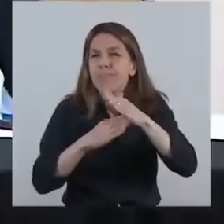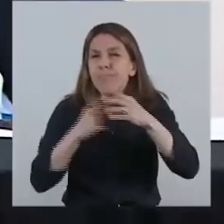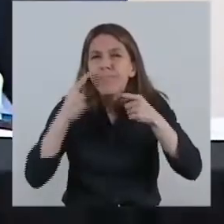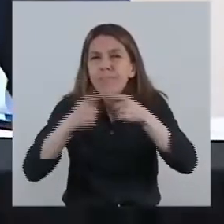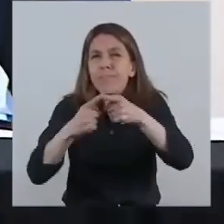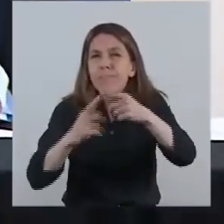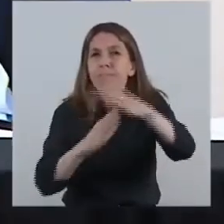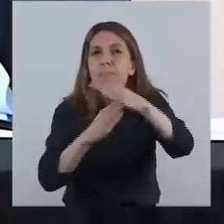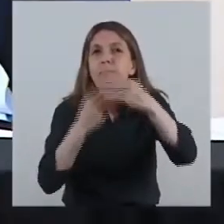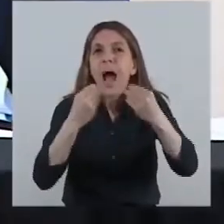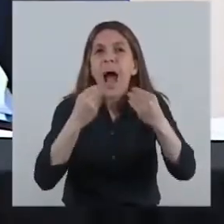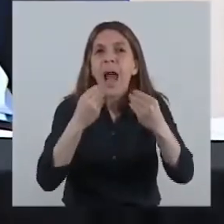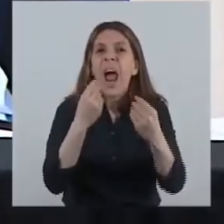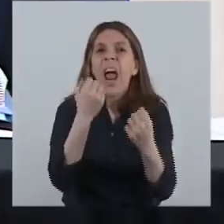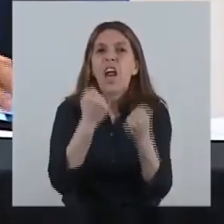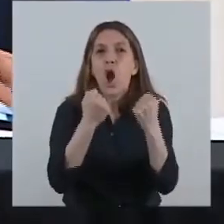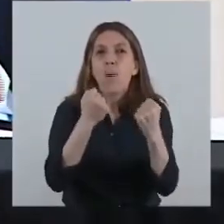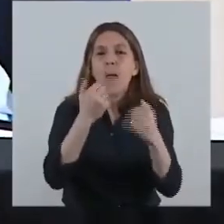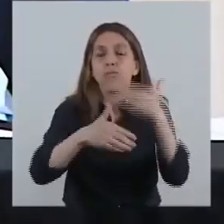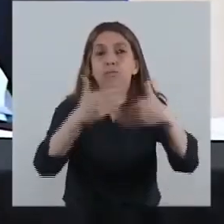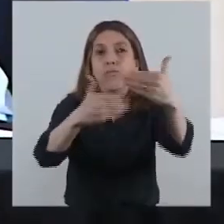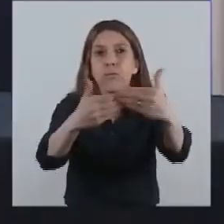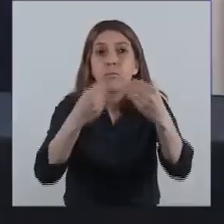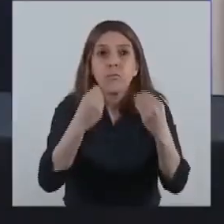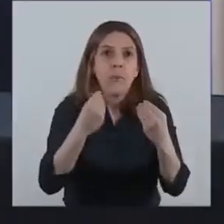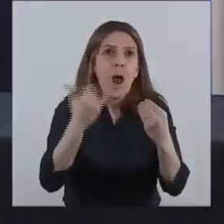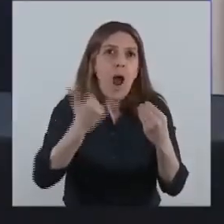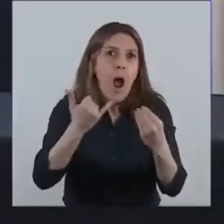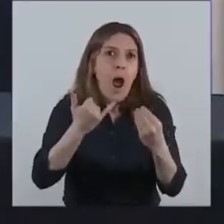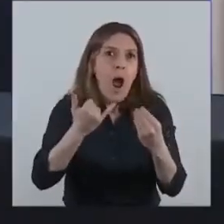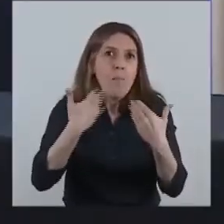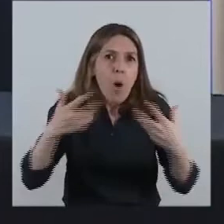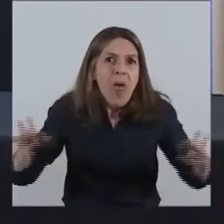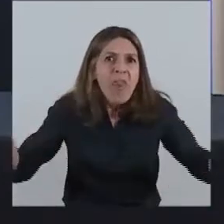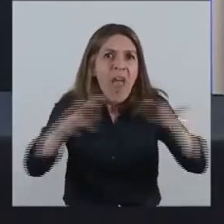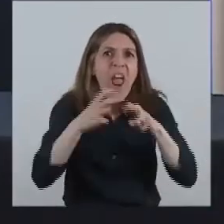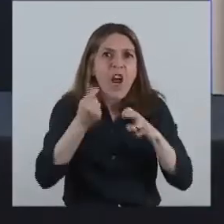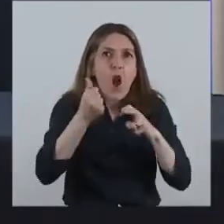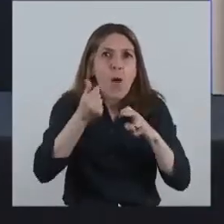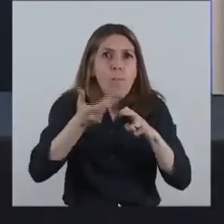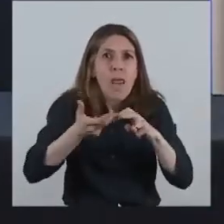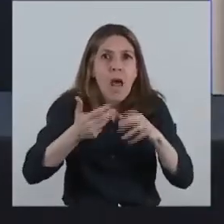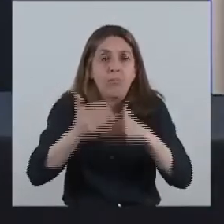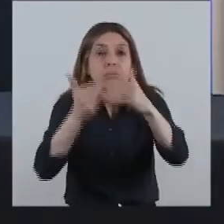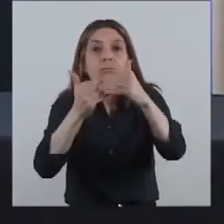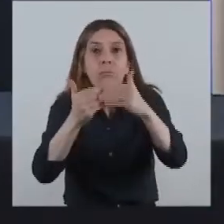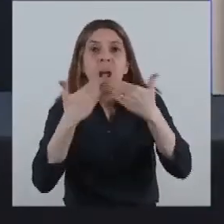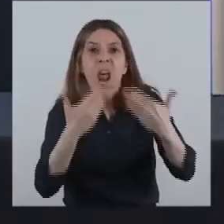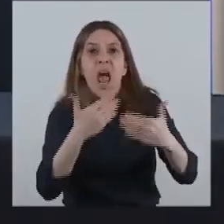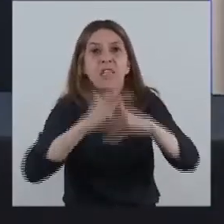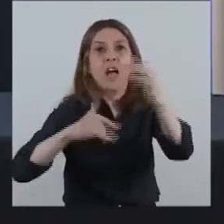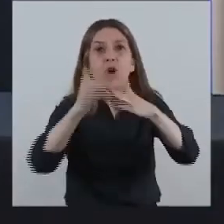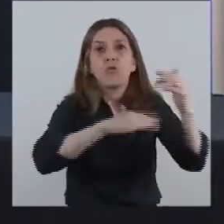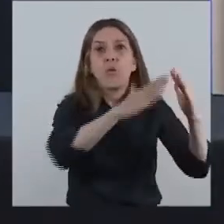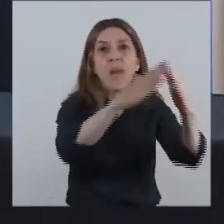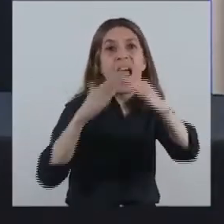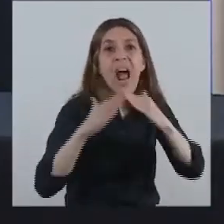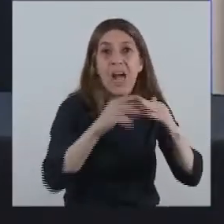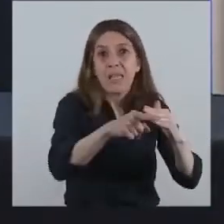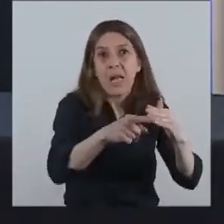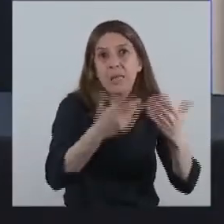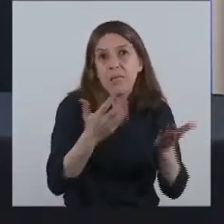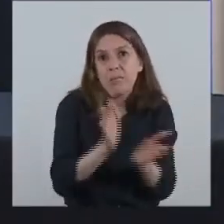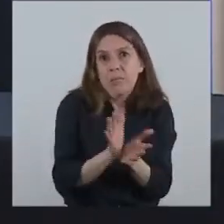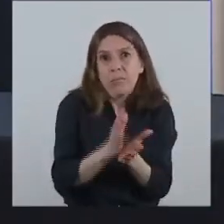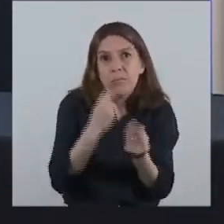recuperación económica. La vivienda tiene un enorme potencial para la reactivación de la